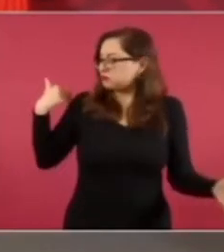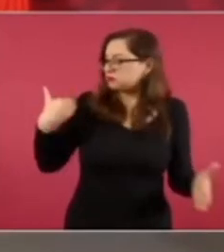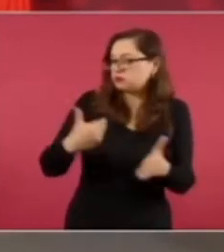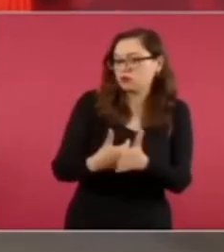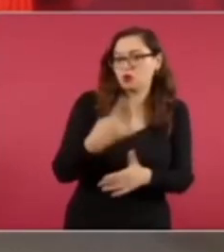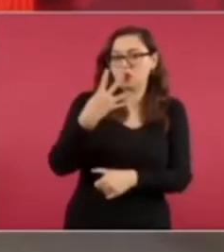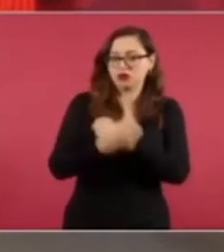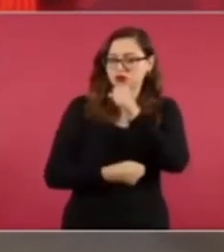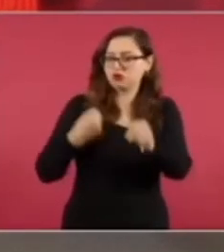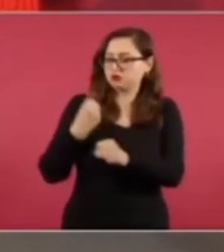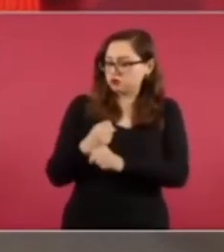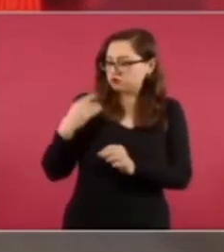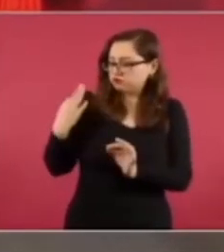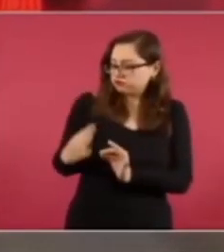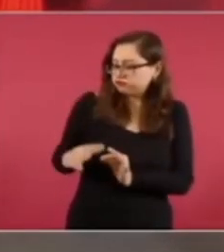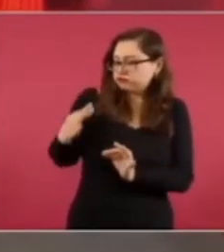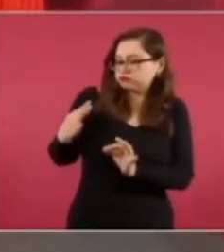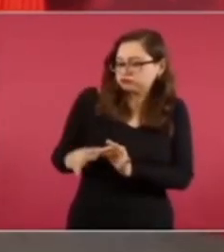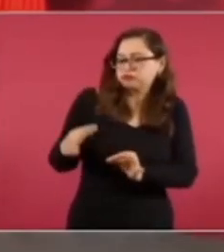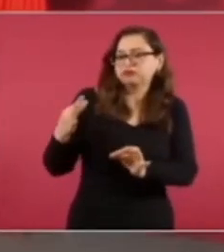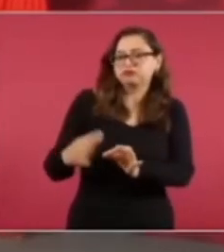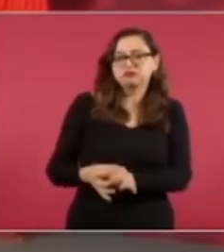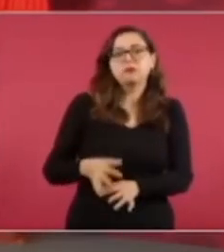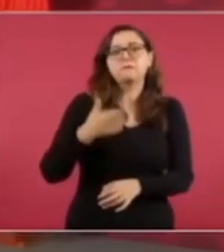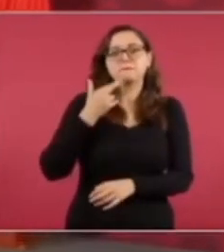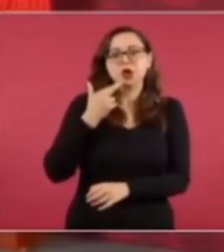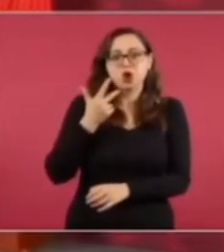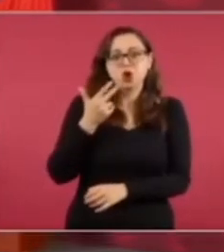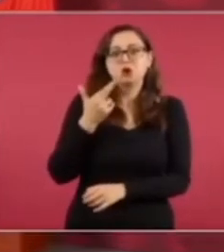ahí están los resultados.